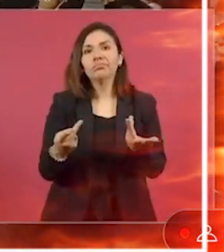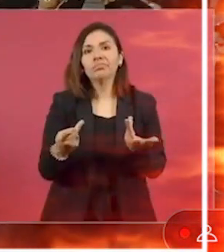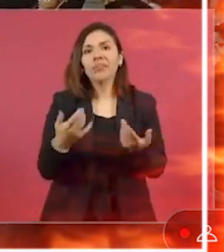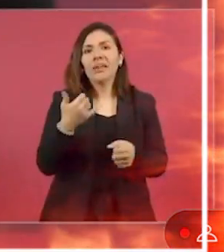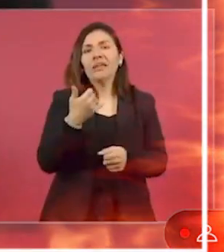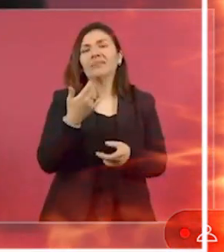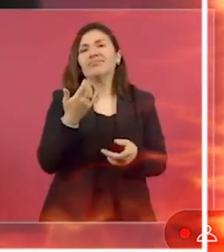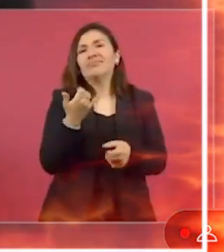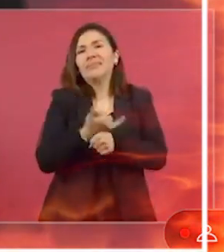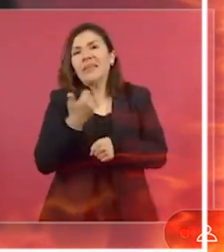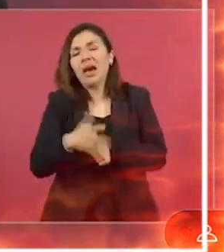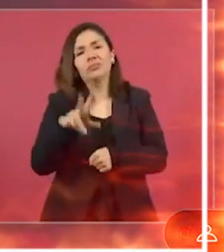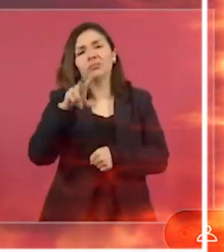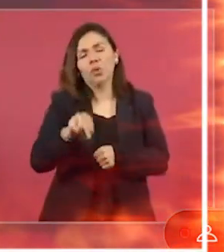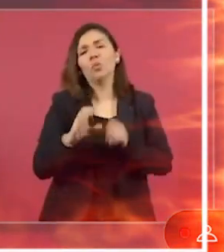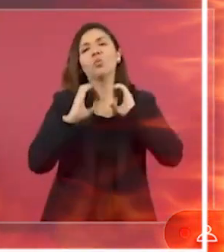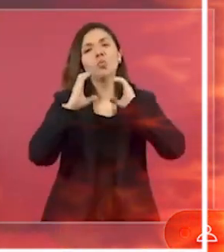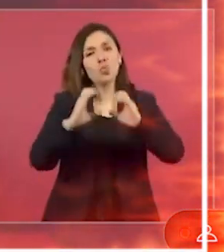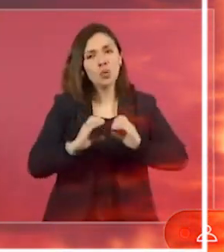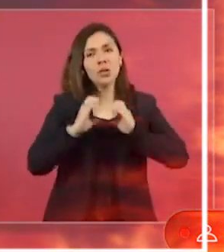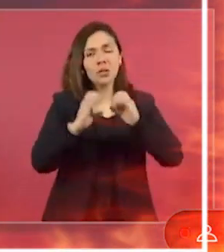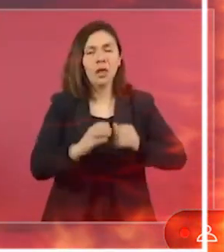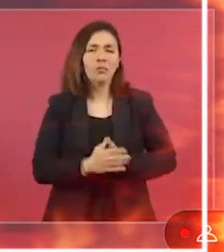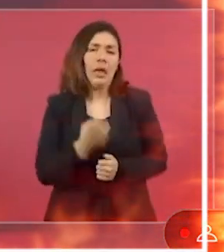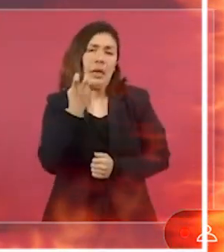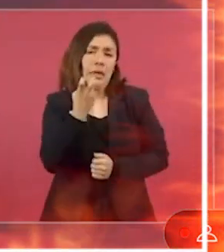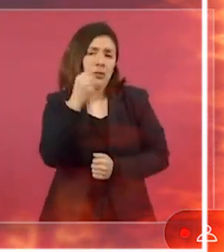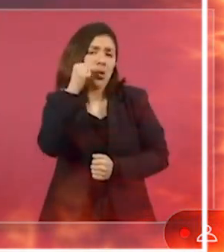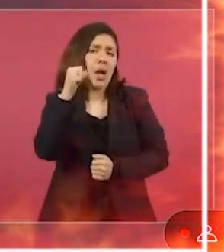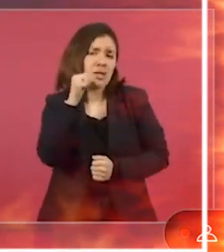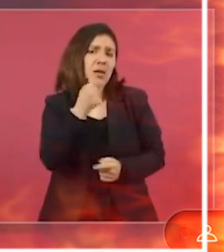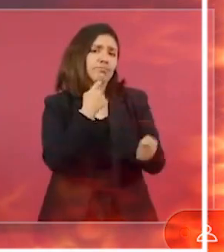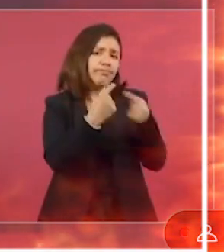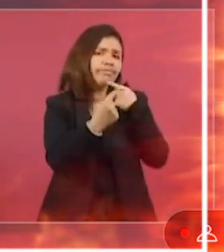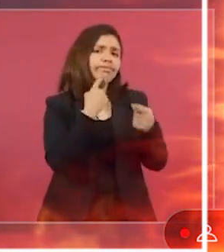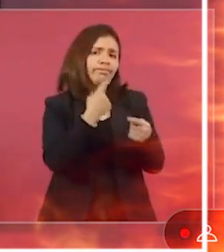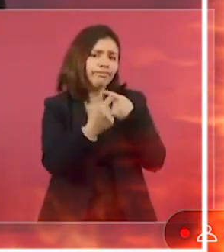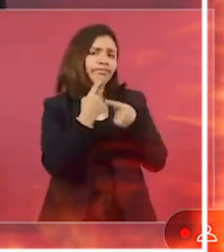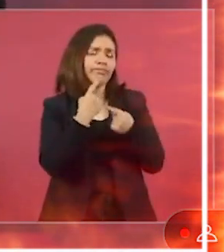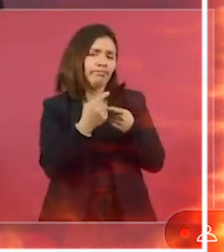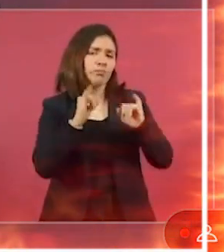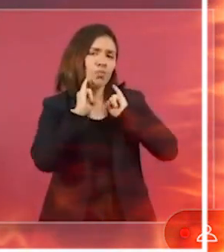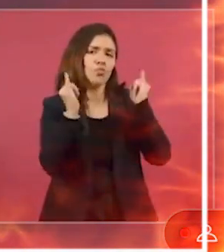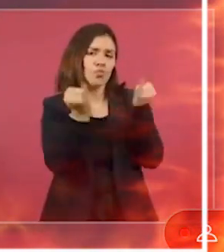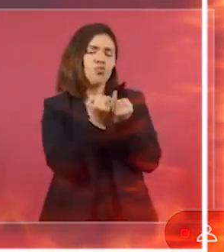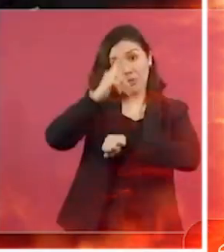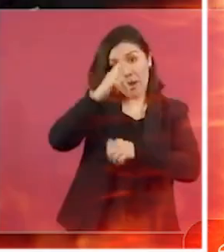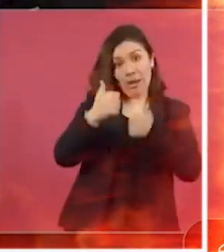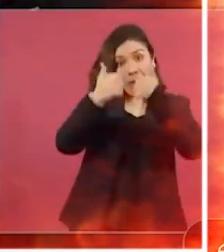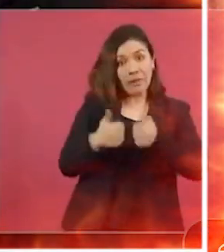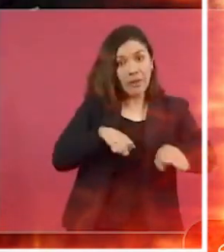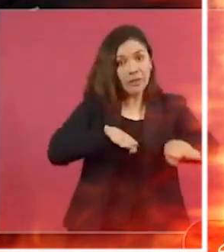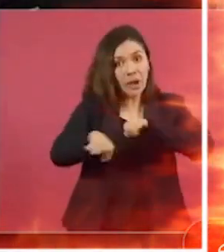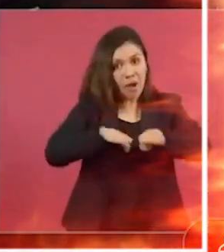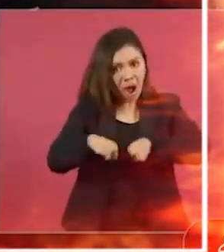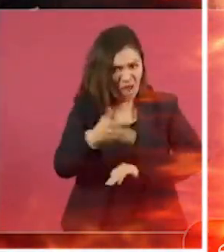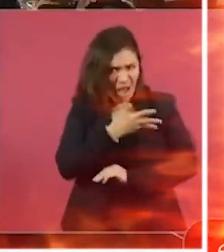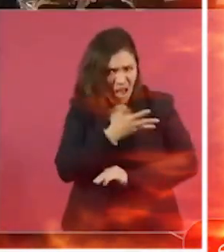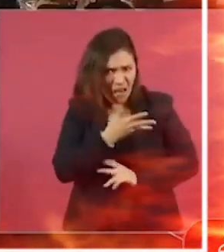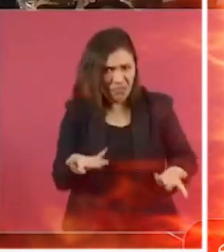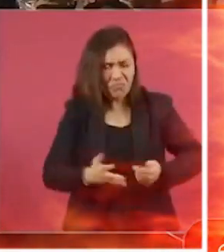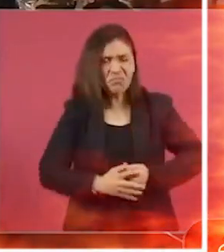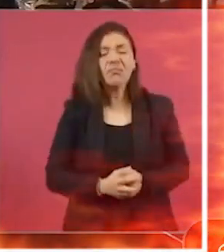gringos y les prometió mil cosas entre ellas lo que es un hecho endurecer la política de